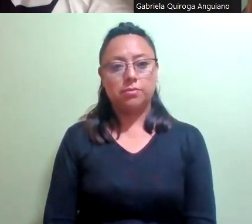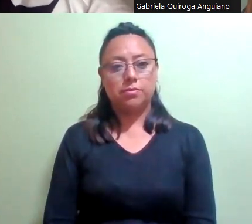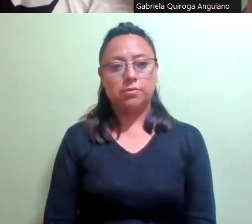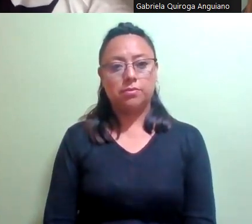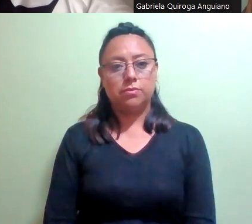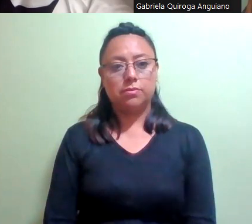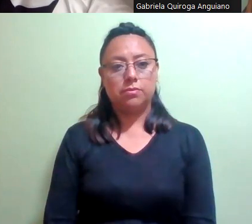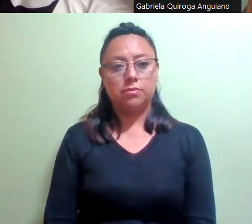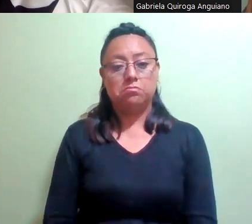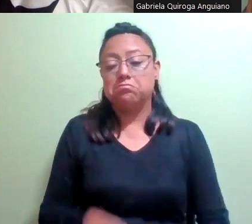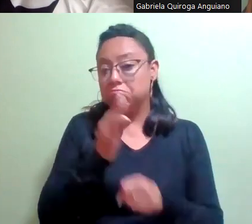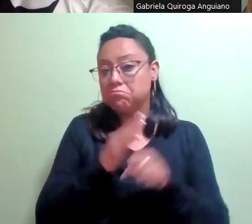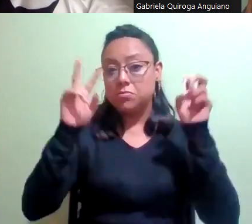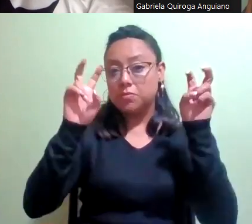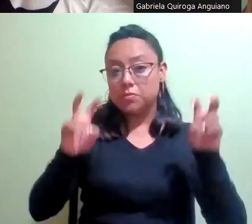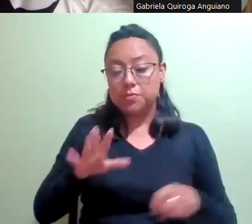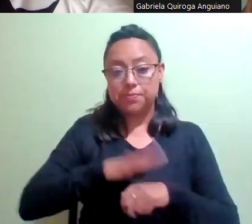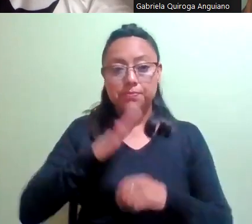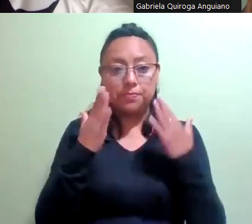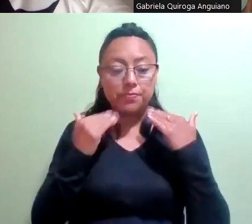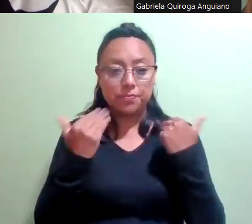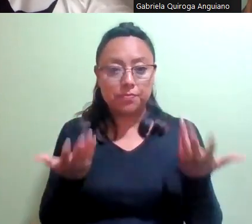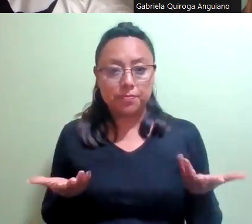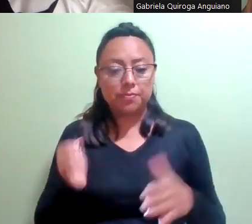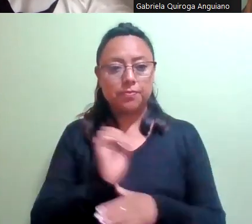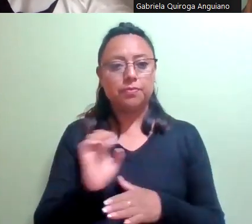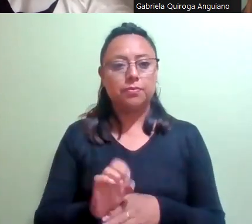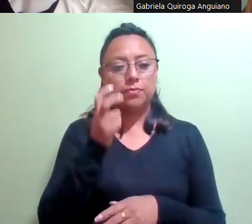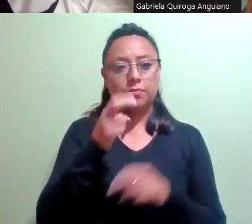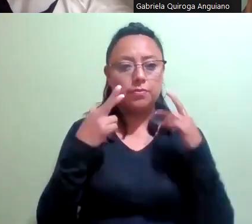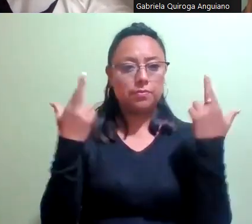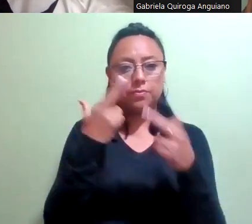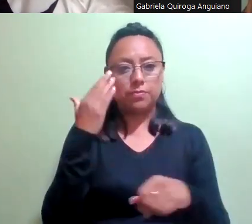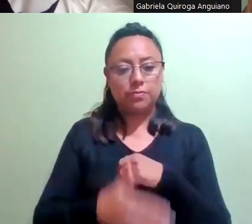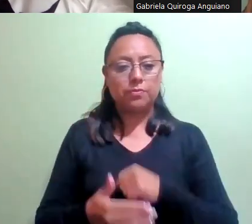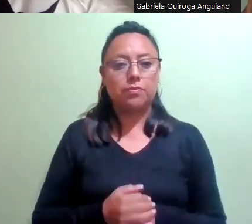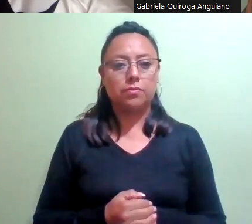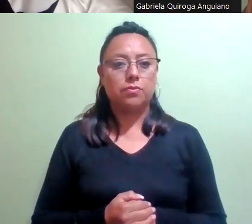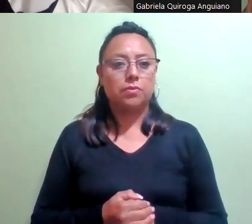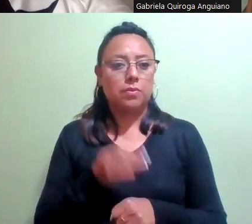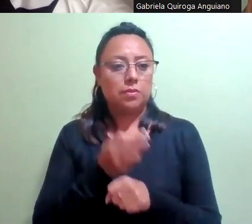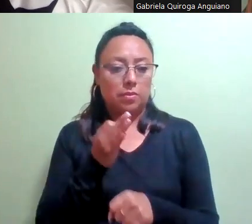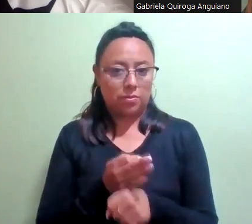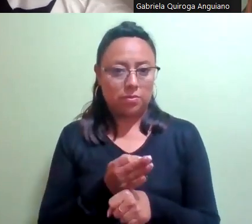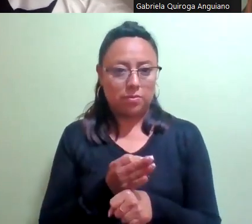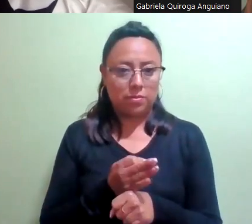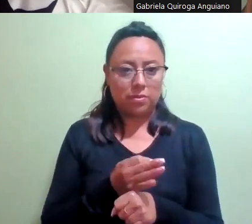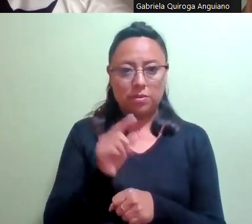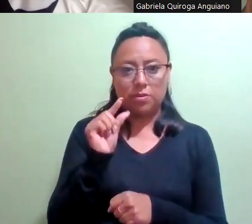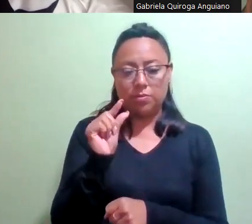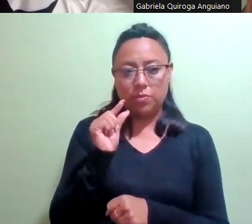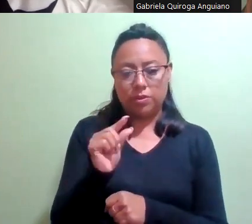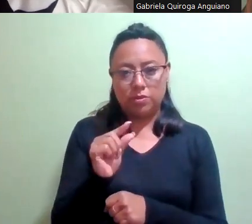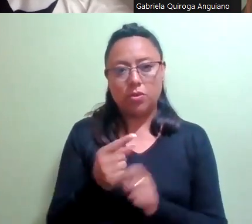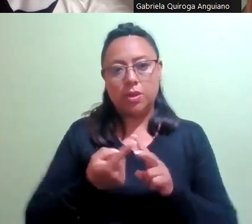Si no hay temas, ya no hay asuntos en cartera, se levanta la sesión y se les recuerda que en unos momentitos iniciaremos la décima